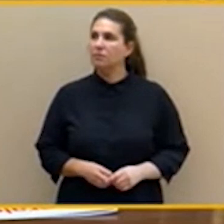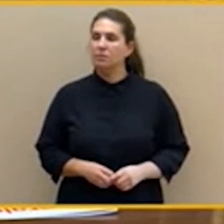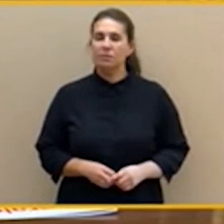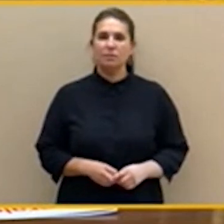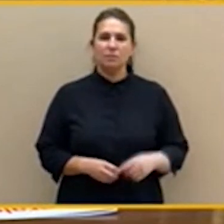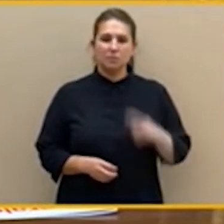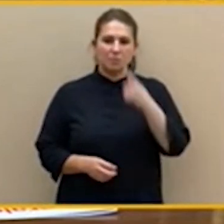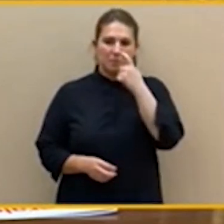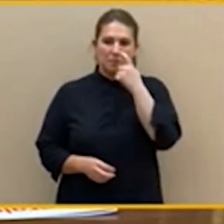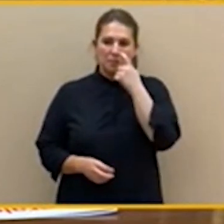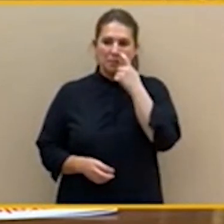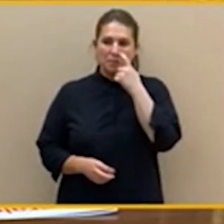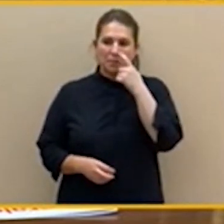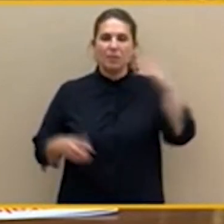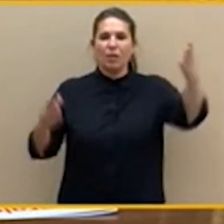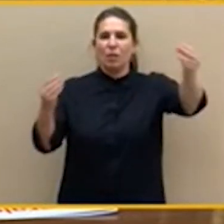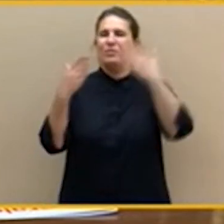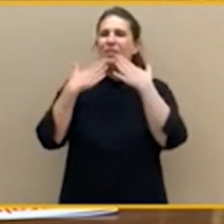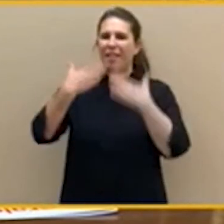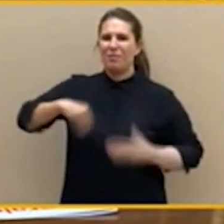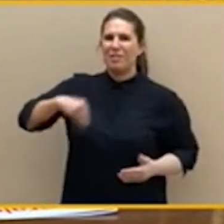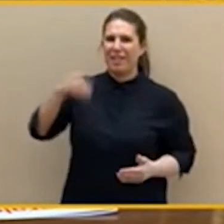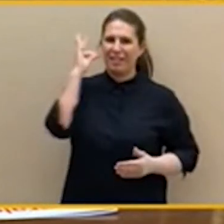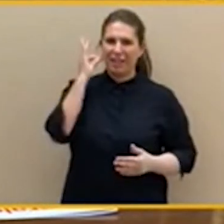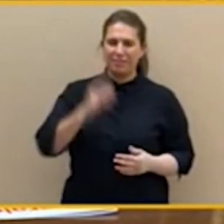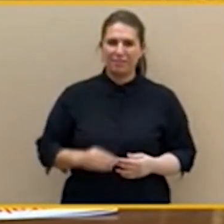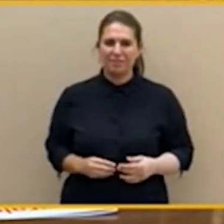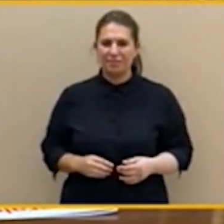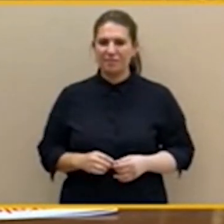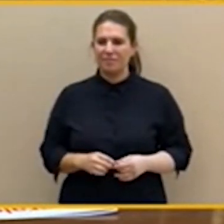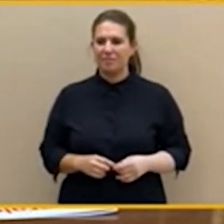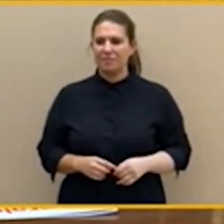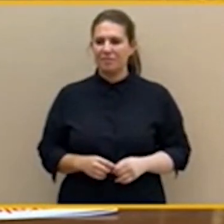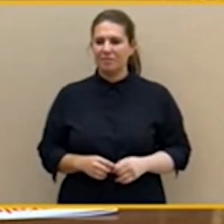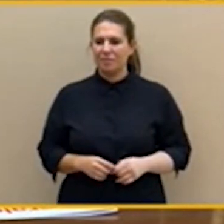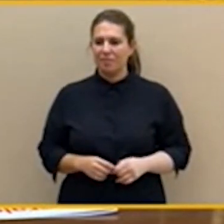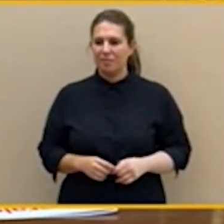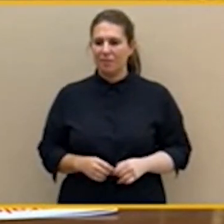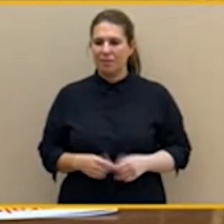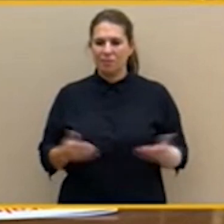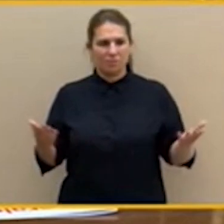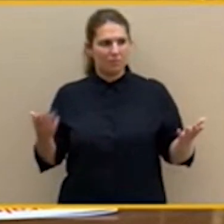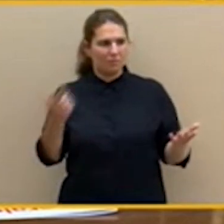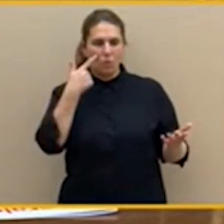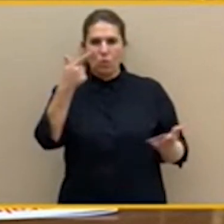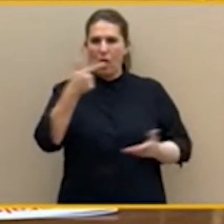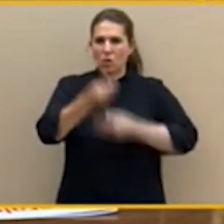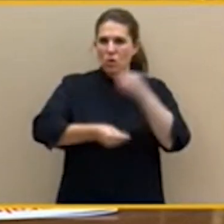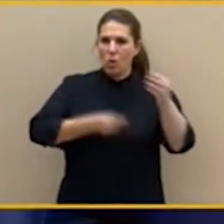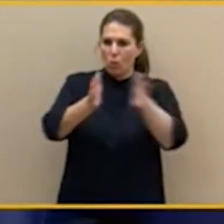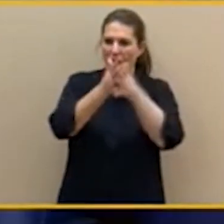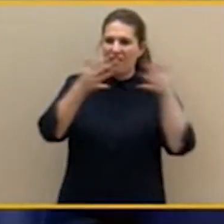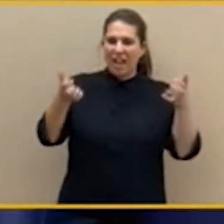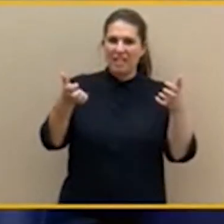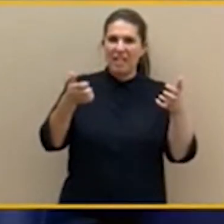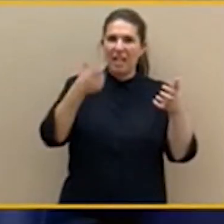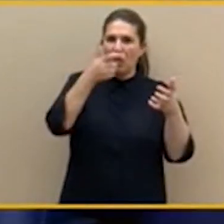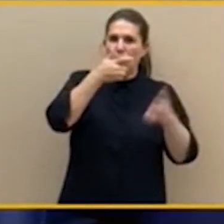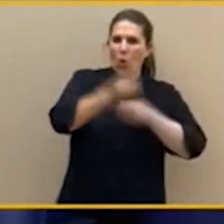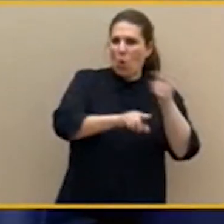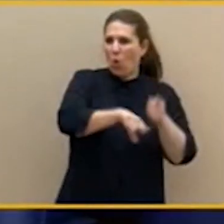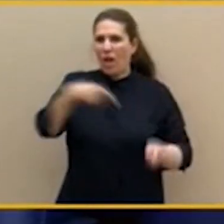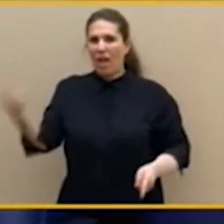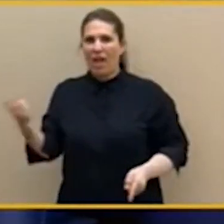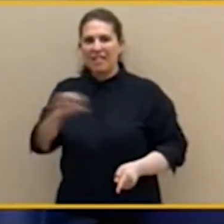Señora ministra, le voy a utilizar una frase que usted le ha dicho a la señora Gamarra. Le ha picado mi intervención, ¿no? Le ha